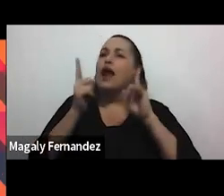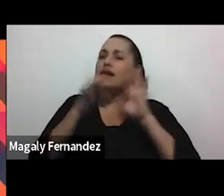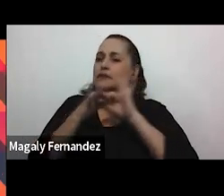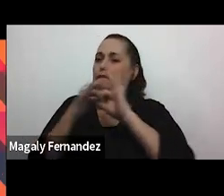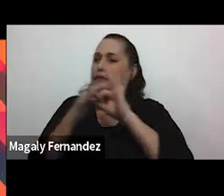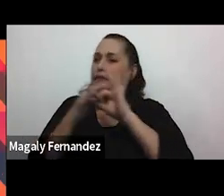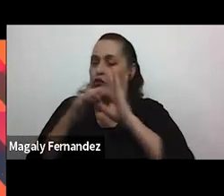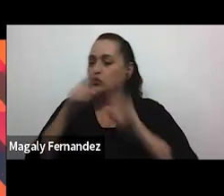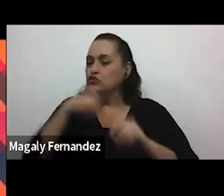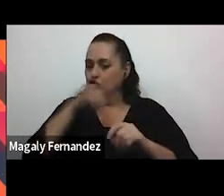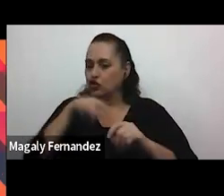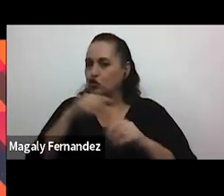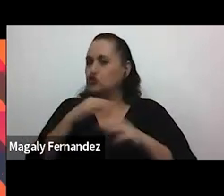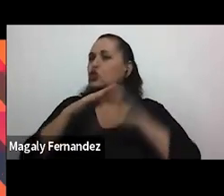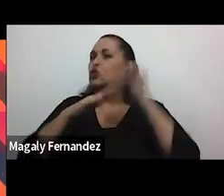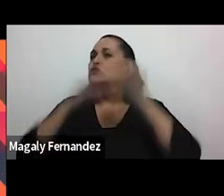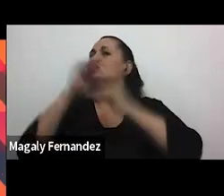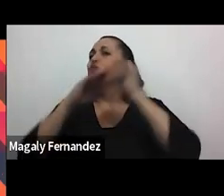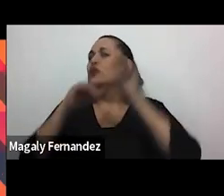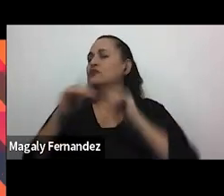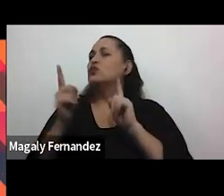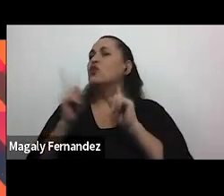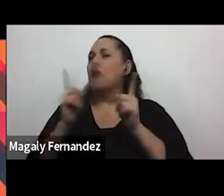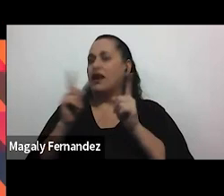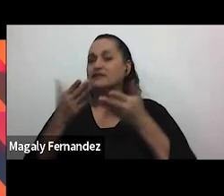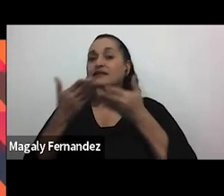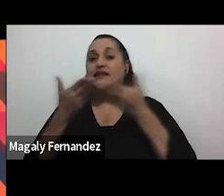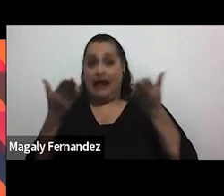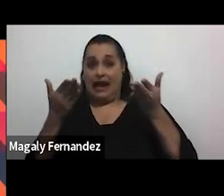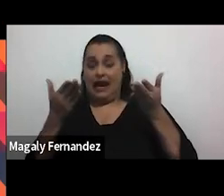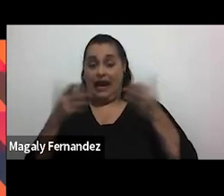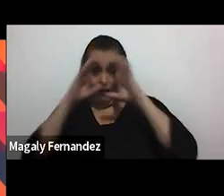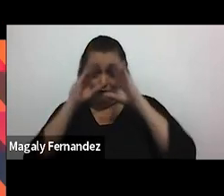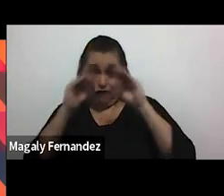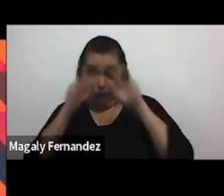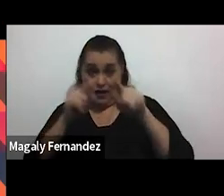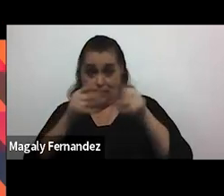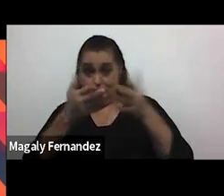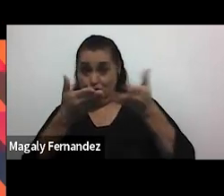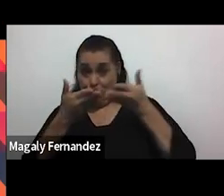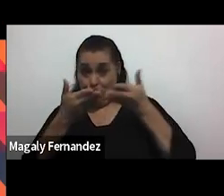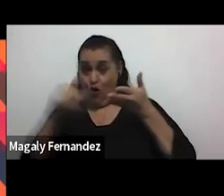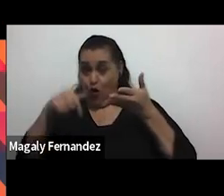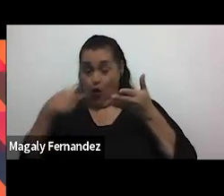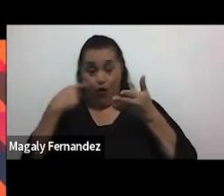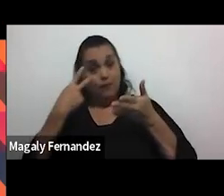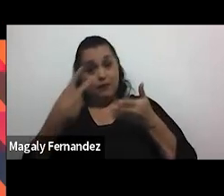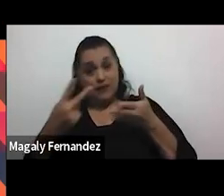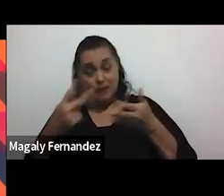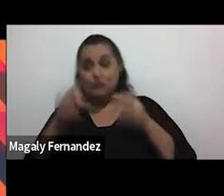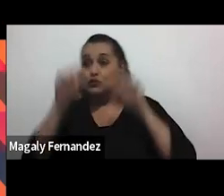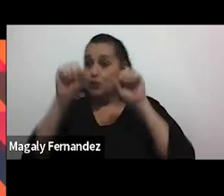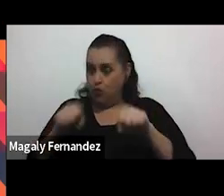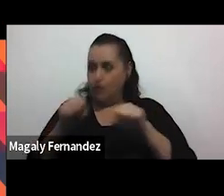estamos construyendo y que de esta información que pudimos colectivizar el día de hoy les puede